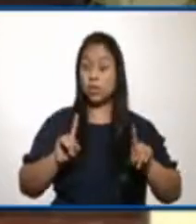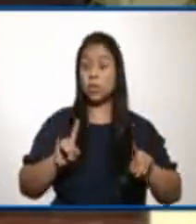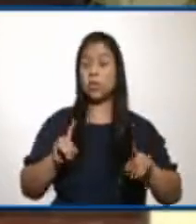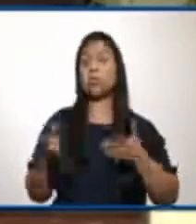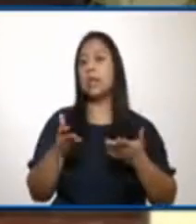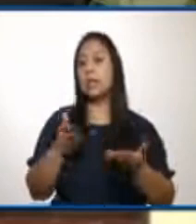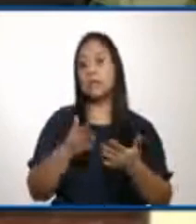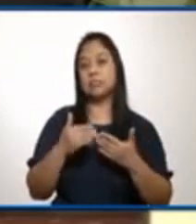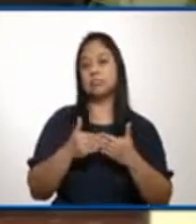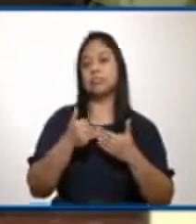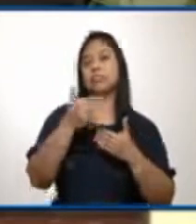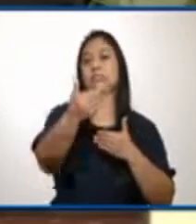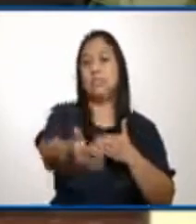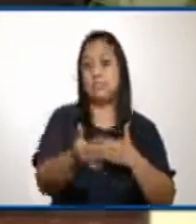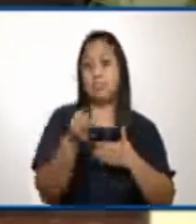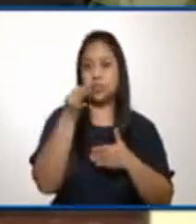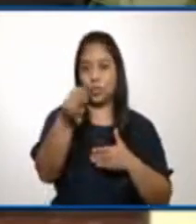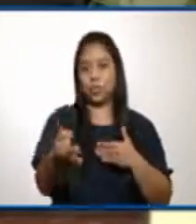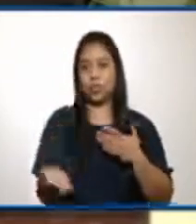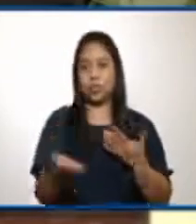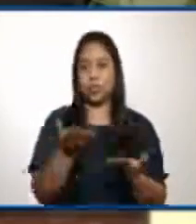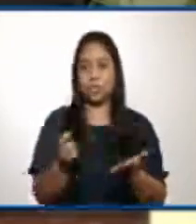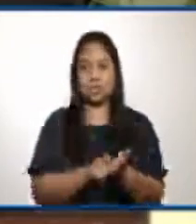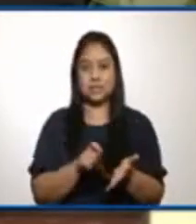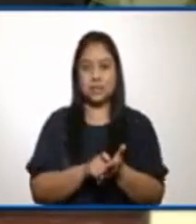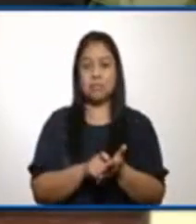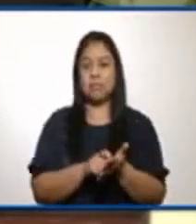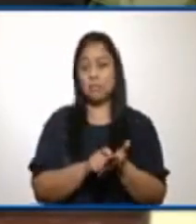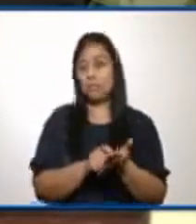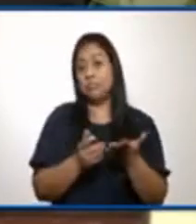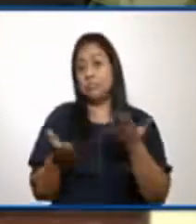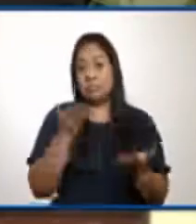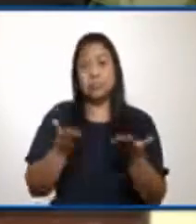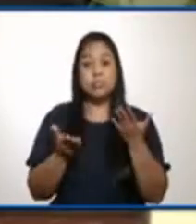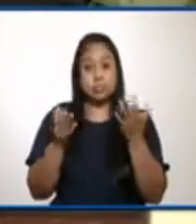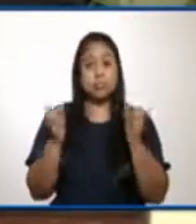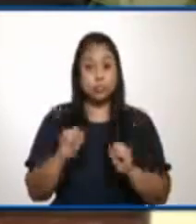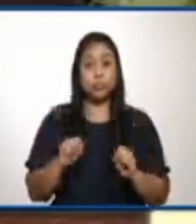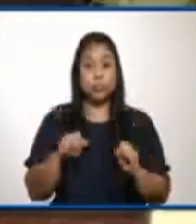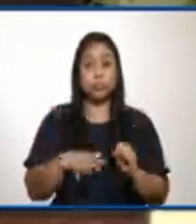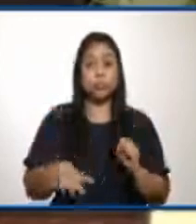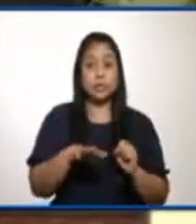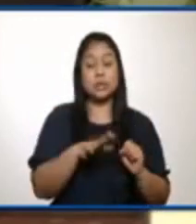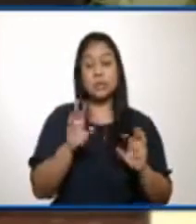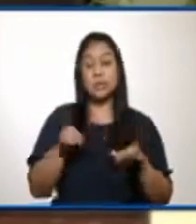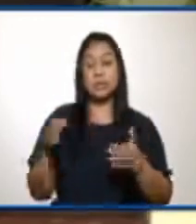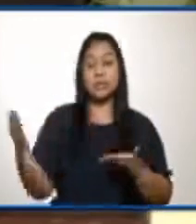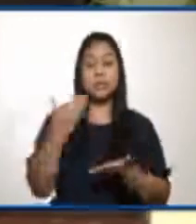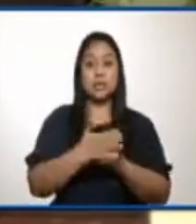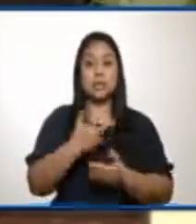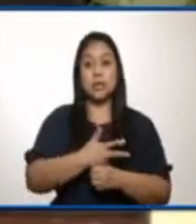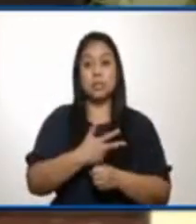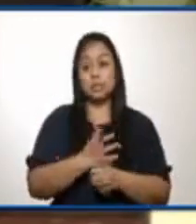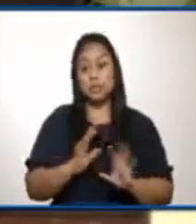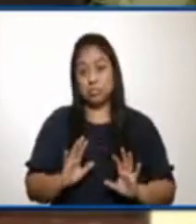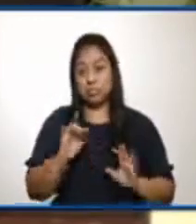después del acumulo de estas pruebas no puede haber otra circulando de personas que han ingresado. Esto se hace